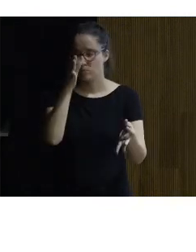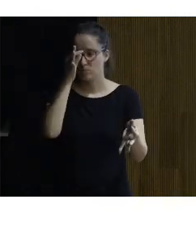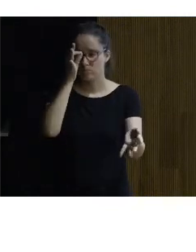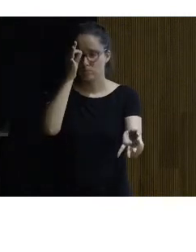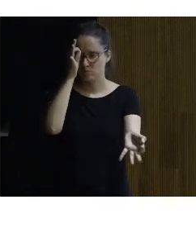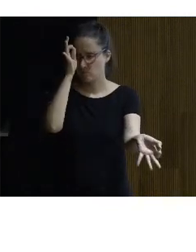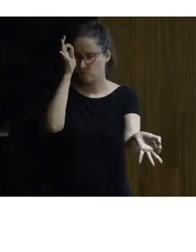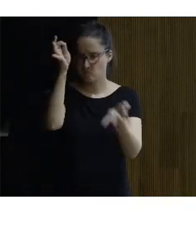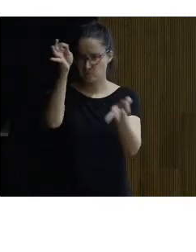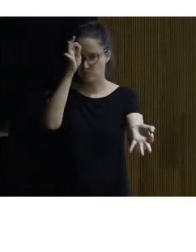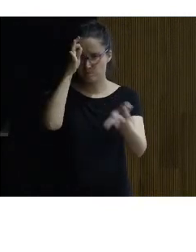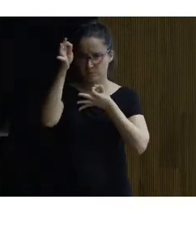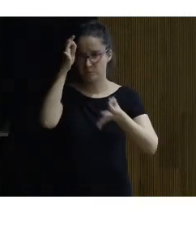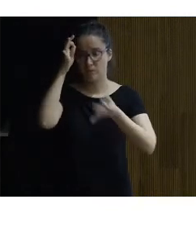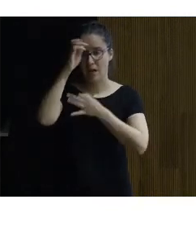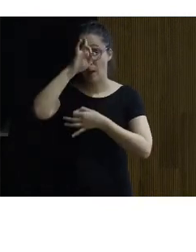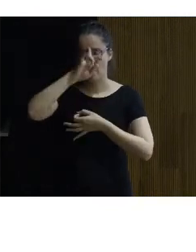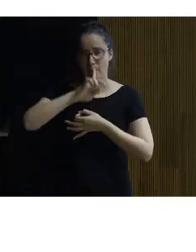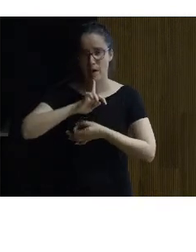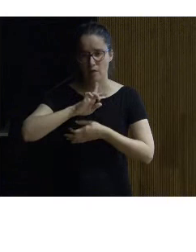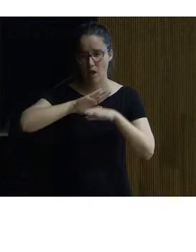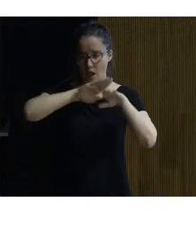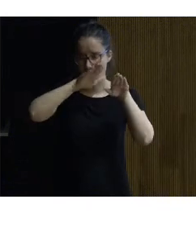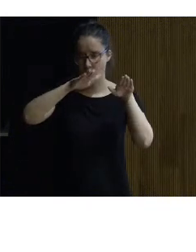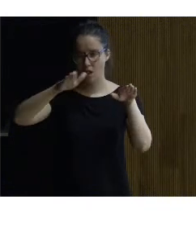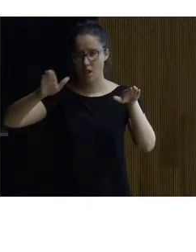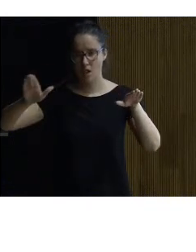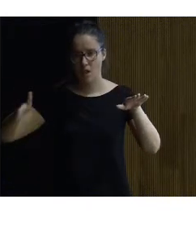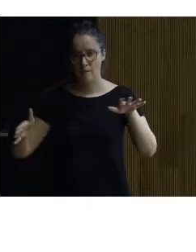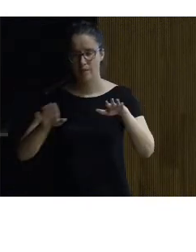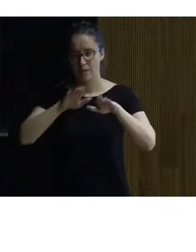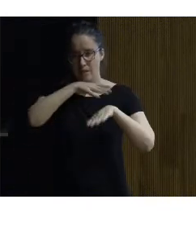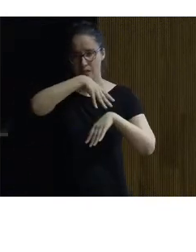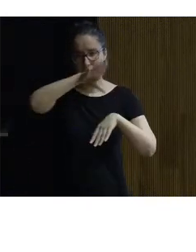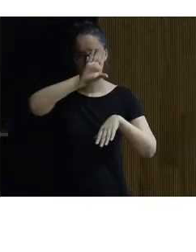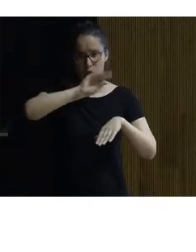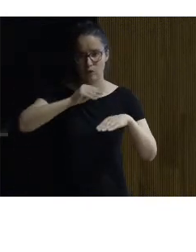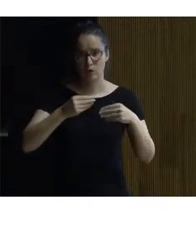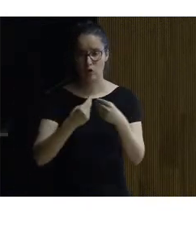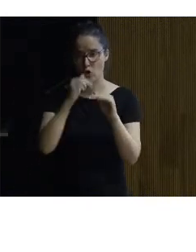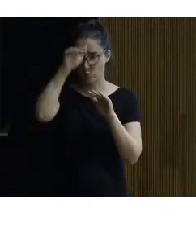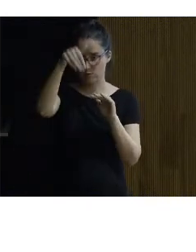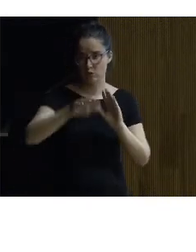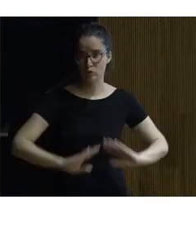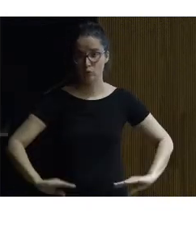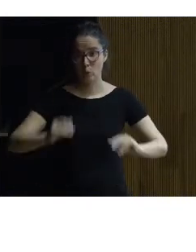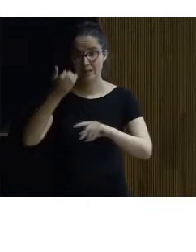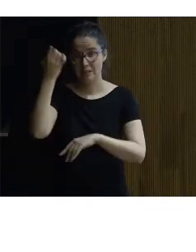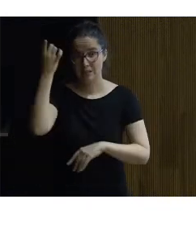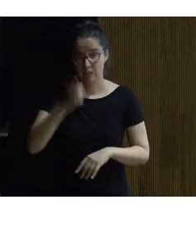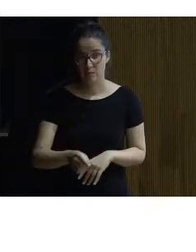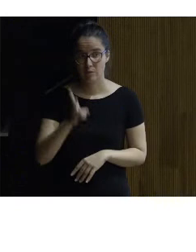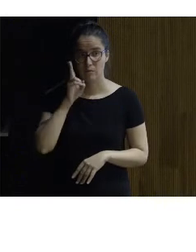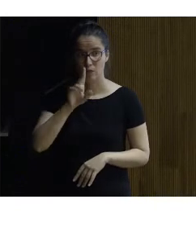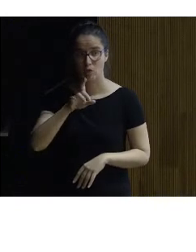cuidado extremo el perfil de la colina en su caída y también ver